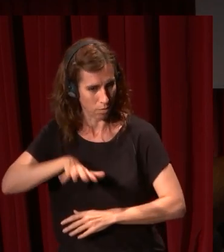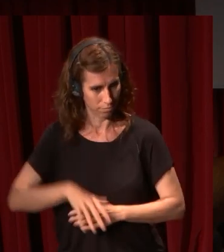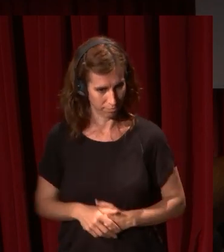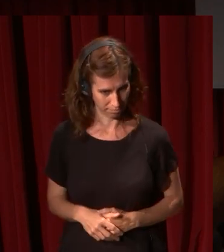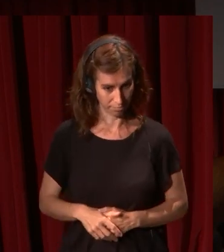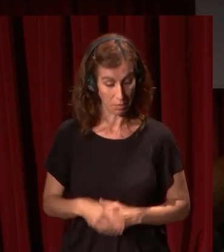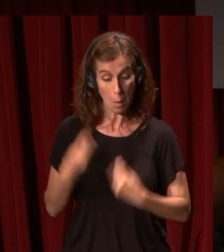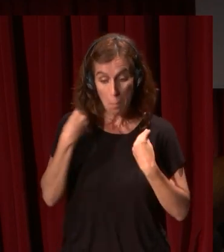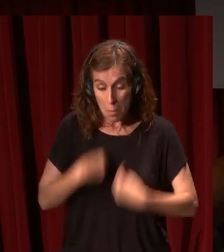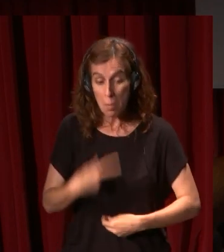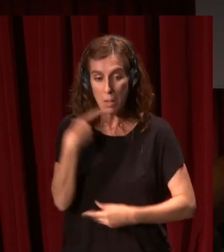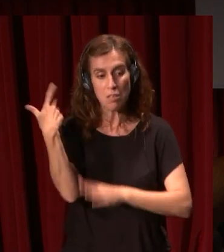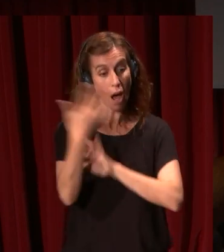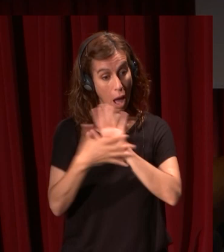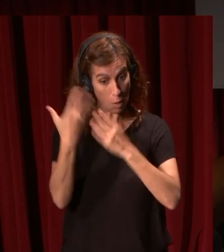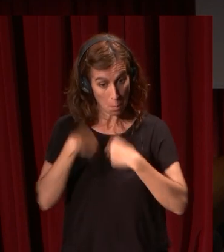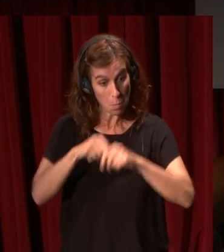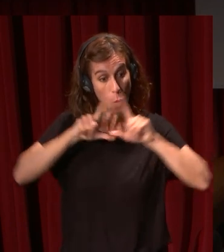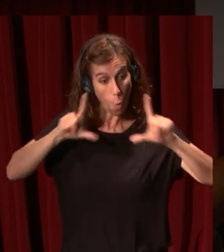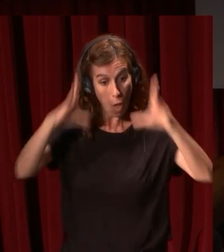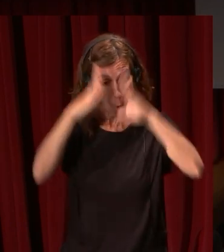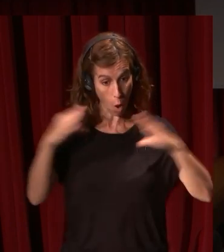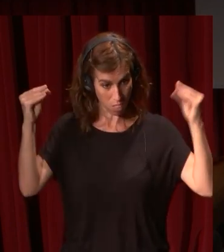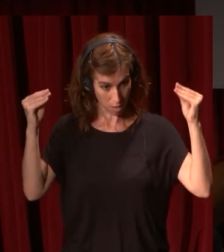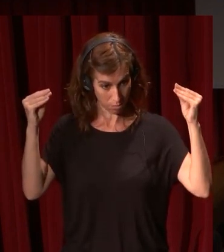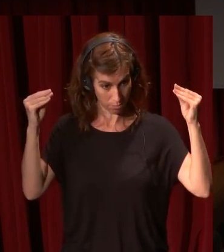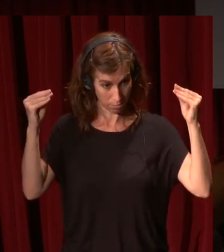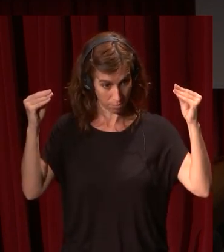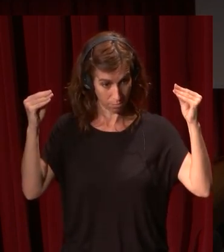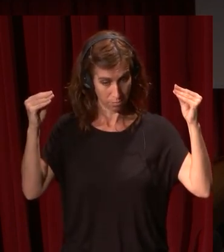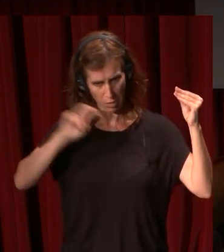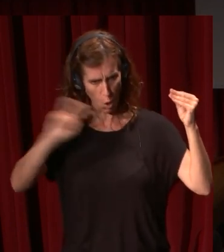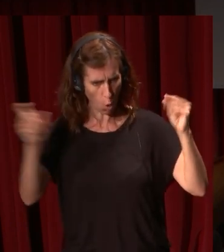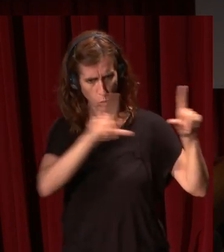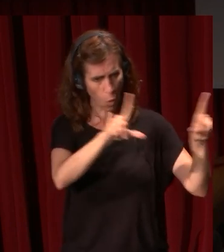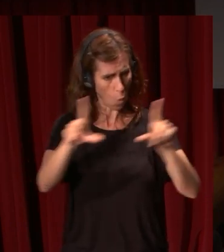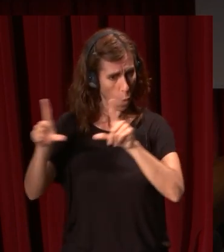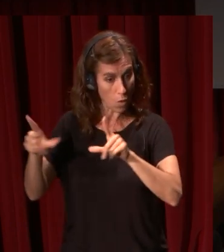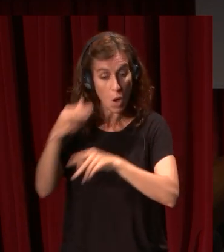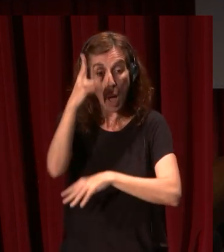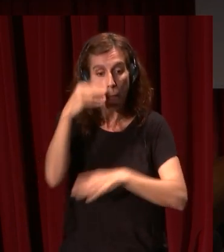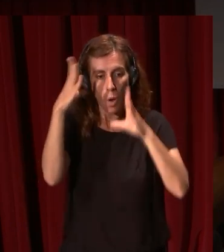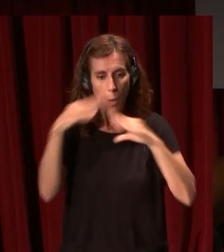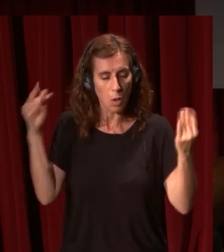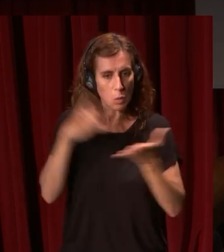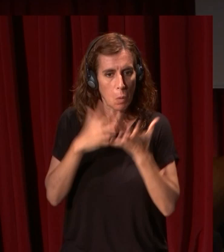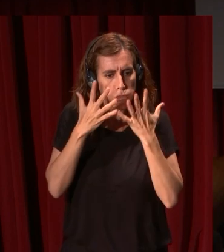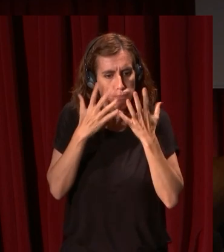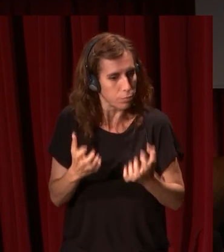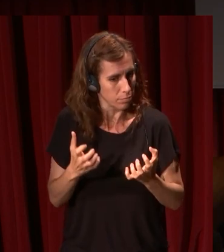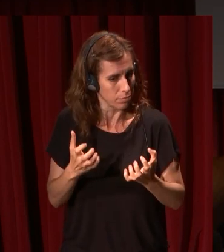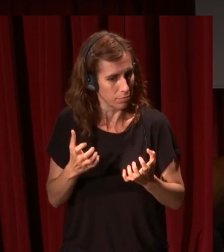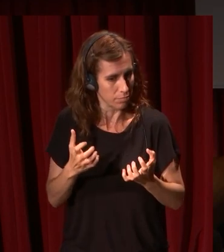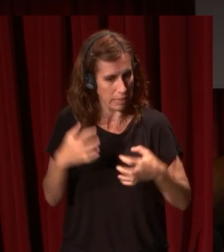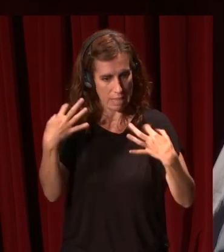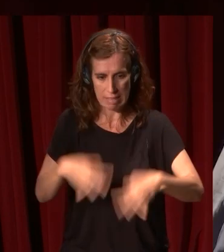mismo se ha dicho hablando de este cuadro holandés en concreto no pero de otros cuadros holandeses que la pintura holandesa es sobria y es austera